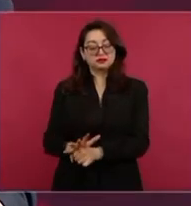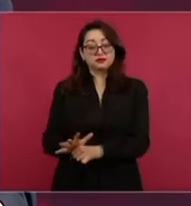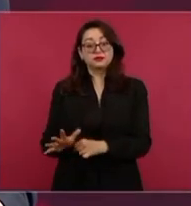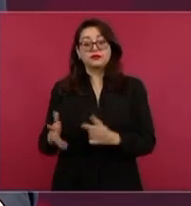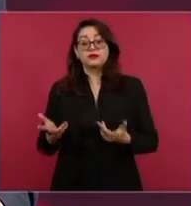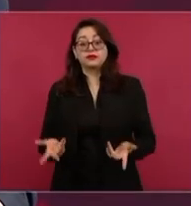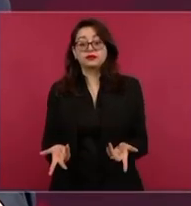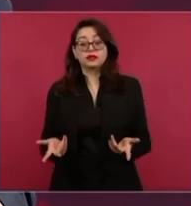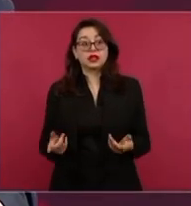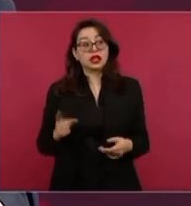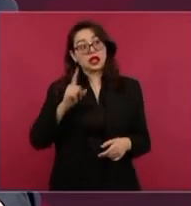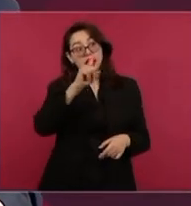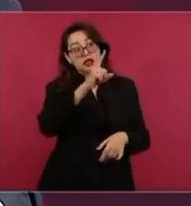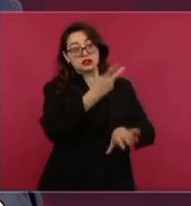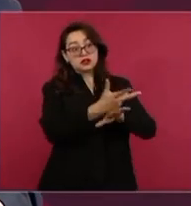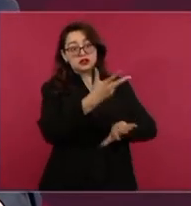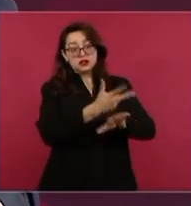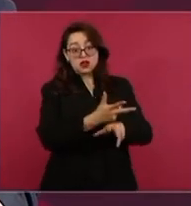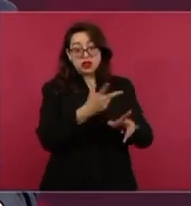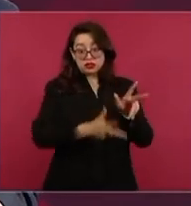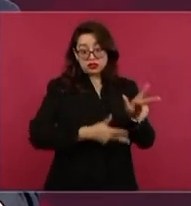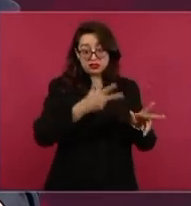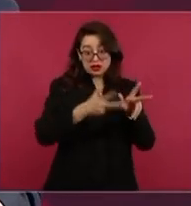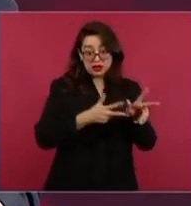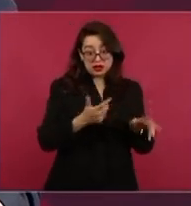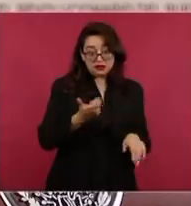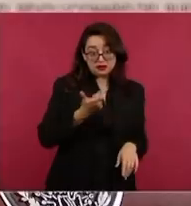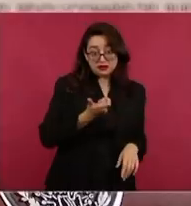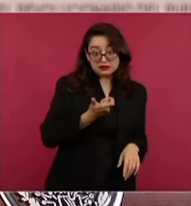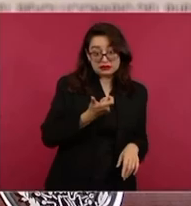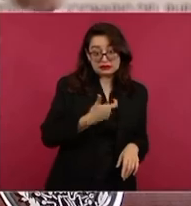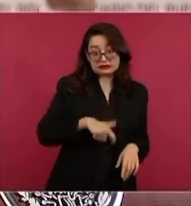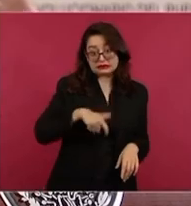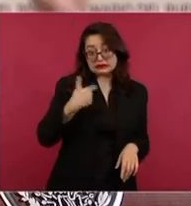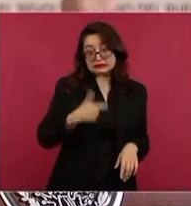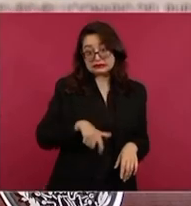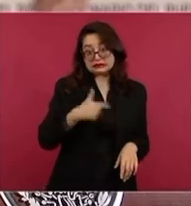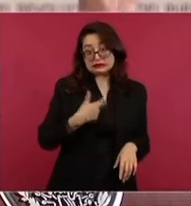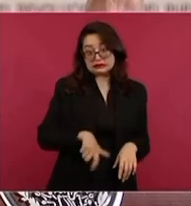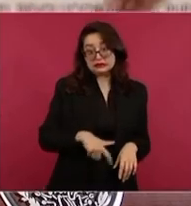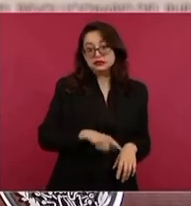a lo que van a cobrar allá, con lo que ya están cobrando, no hay.